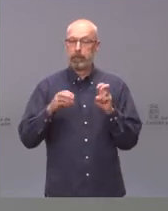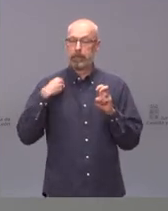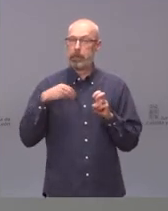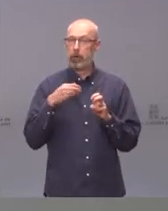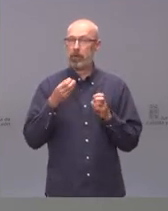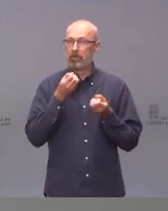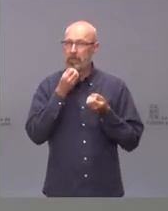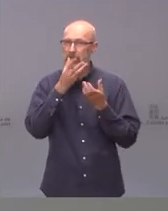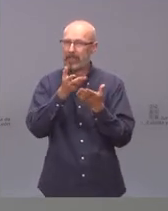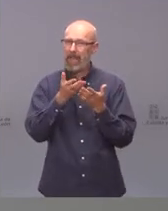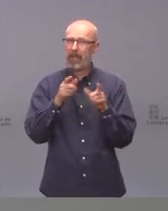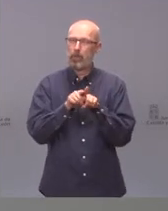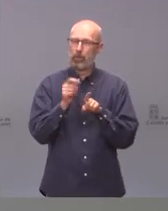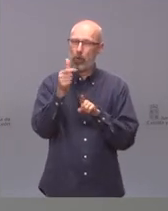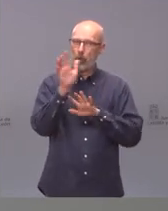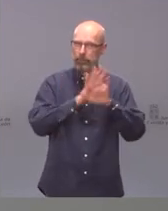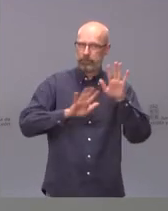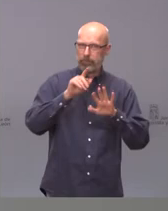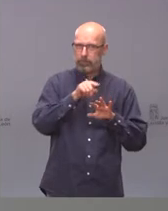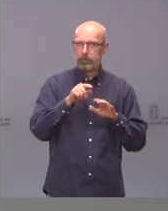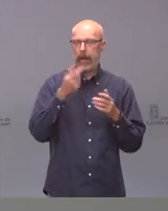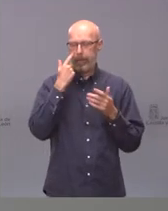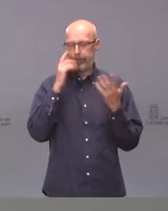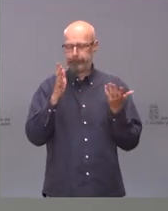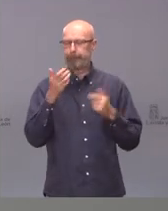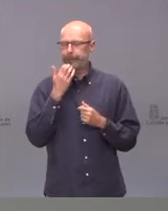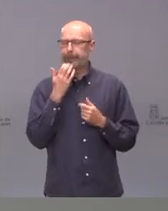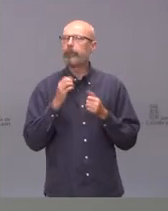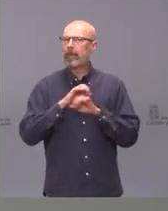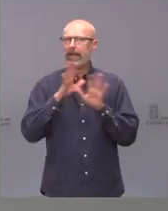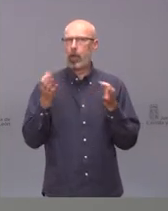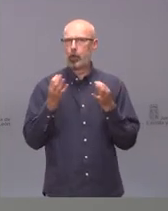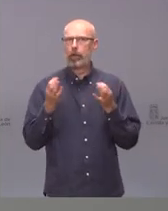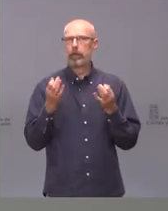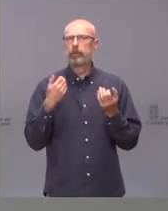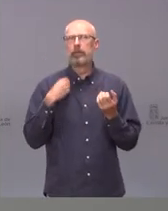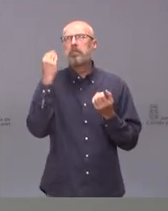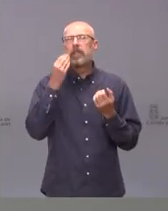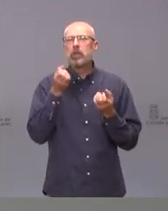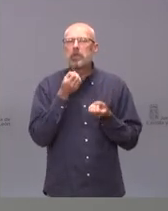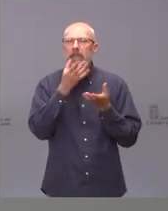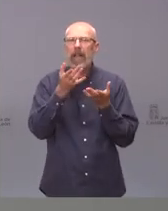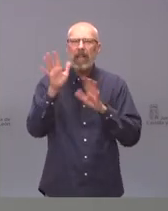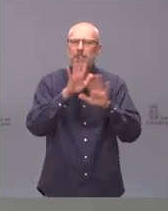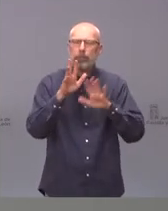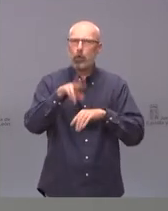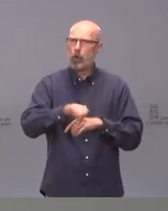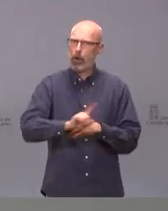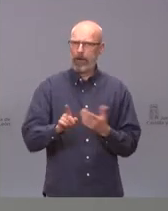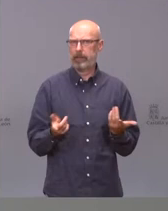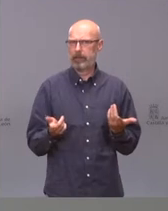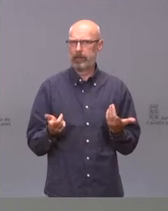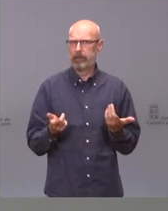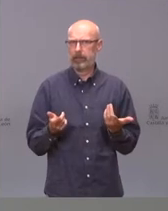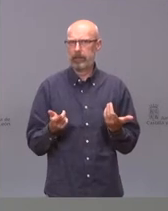mensajes, vamos a ver, lo que está claro es que yo creo que no hay duplicidad de mensajes. Yo creo que estamos